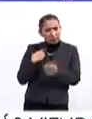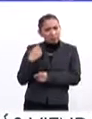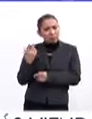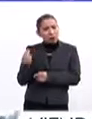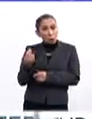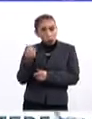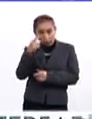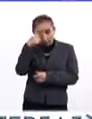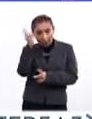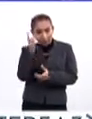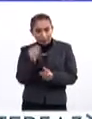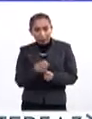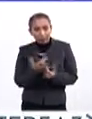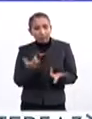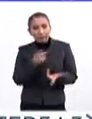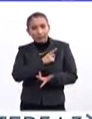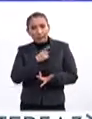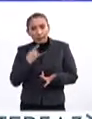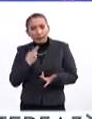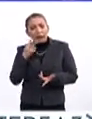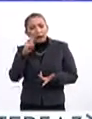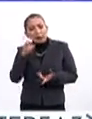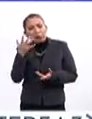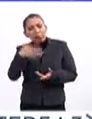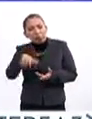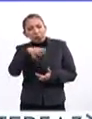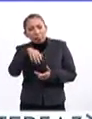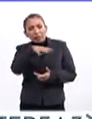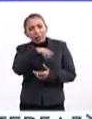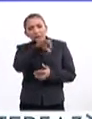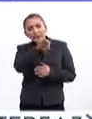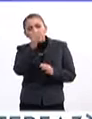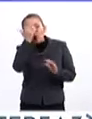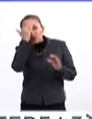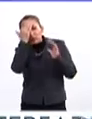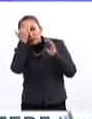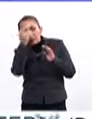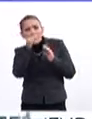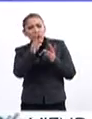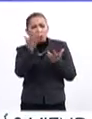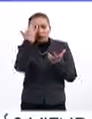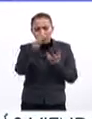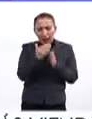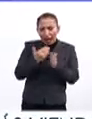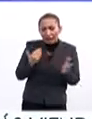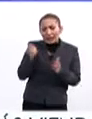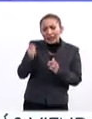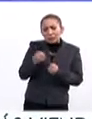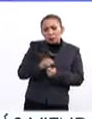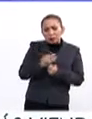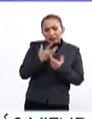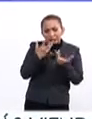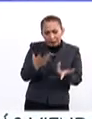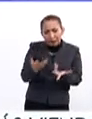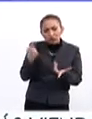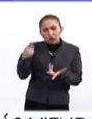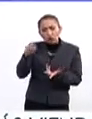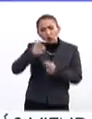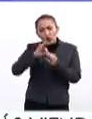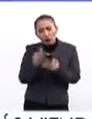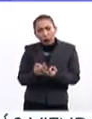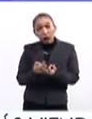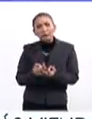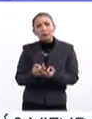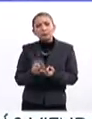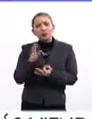necesariamente tan fácil, ¿no? Hay que haber recorrido un conocimiento de lo que es la poesía, sus técnicas,